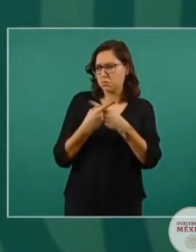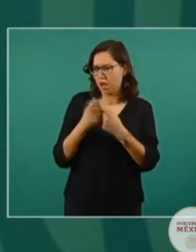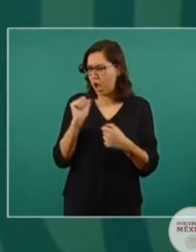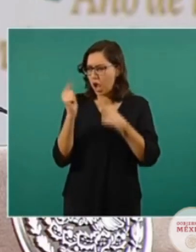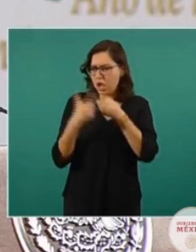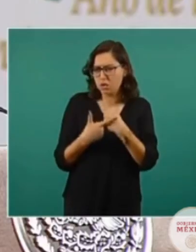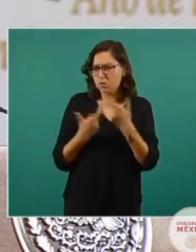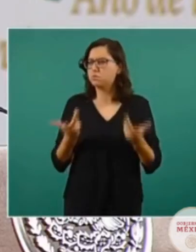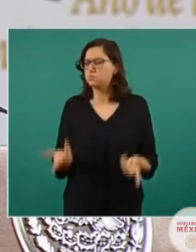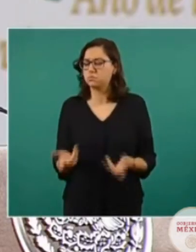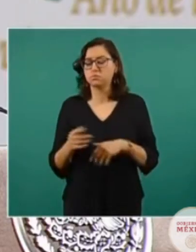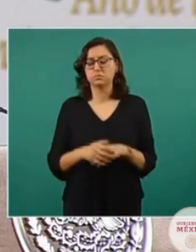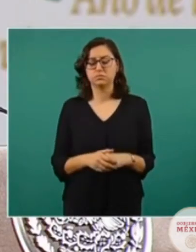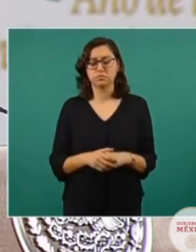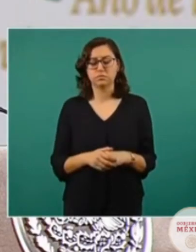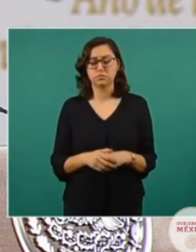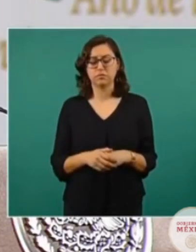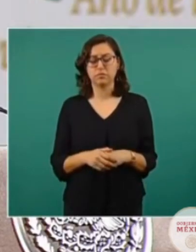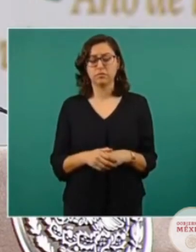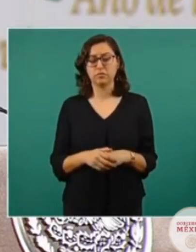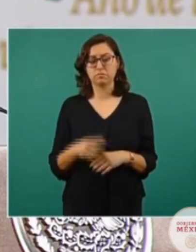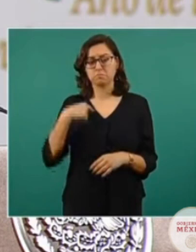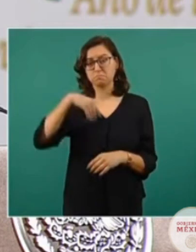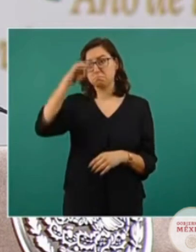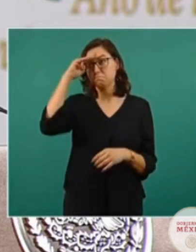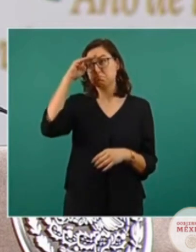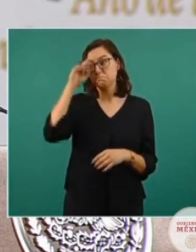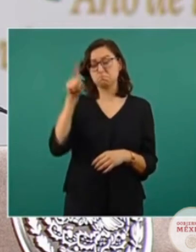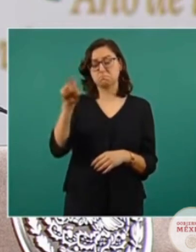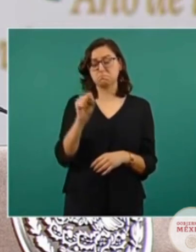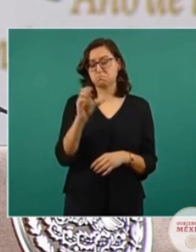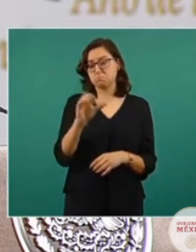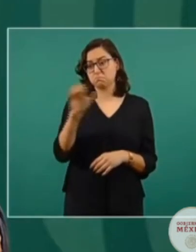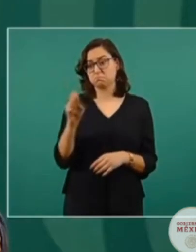la ley. Y yo espero que en la Corte se resuelva.